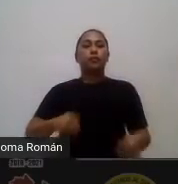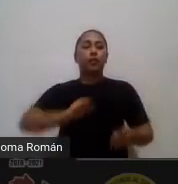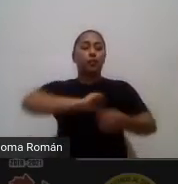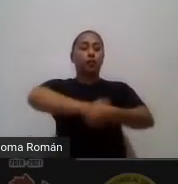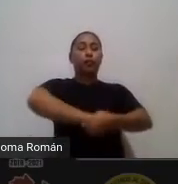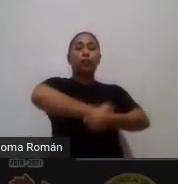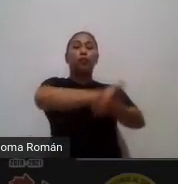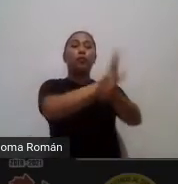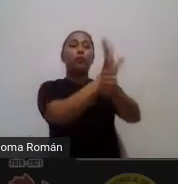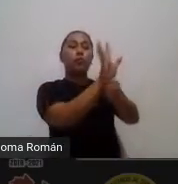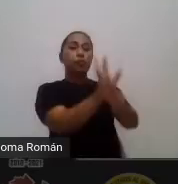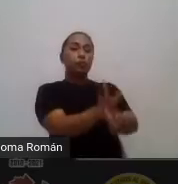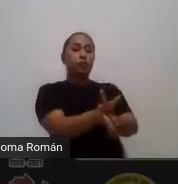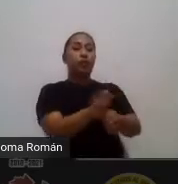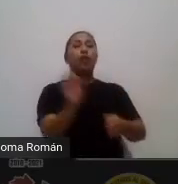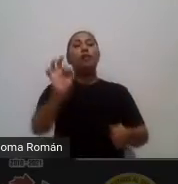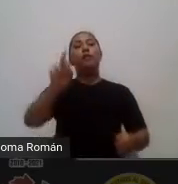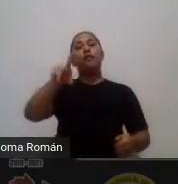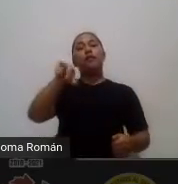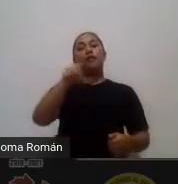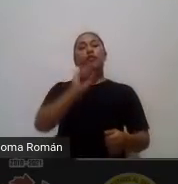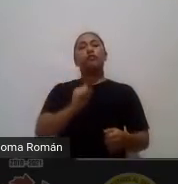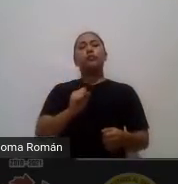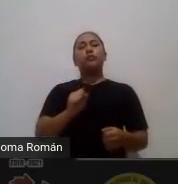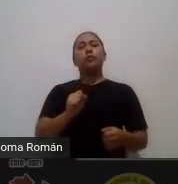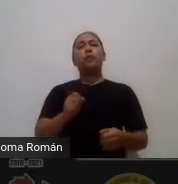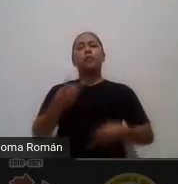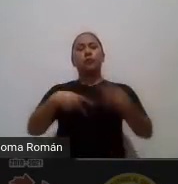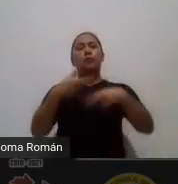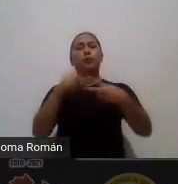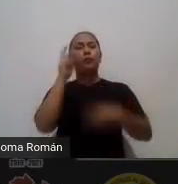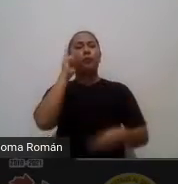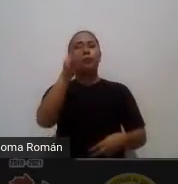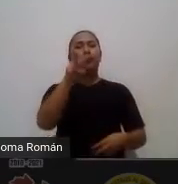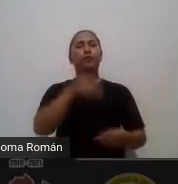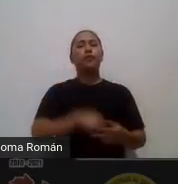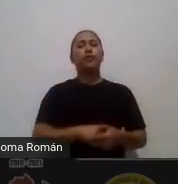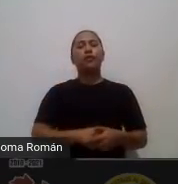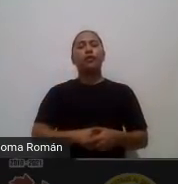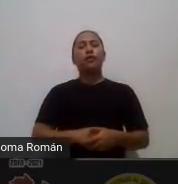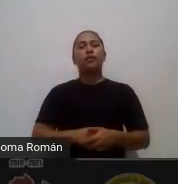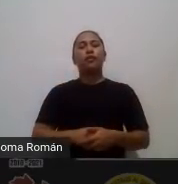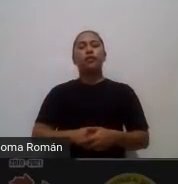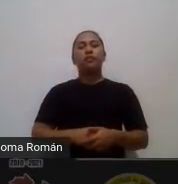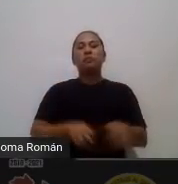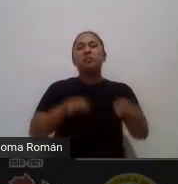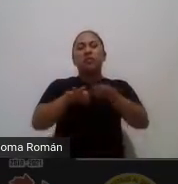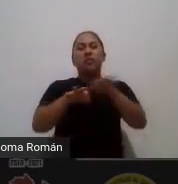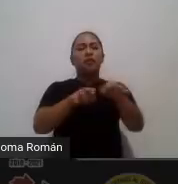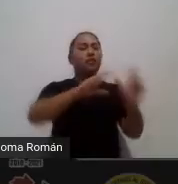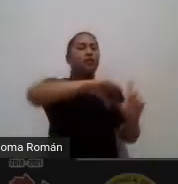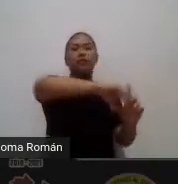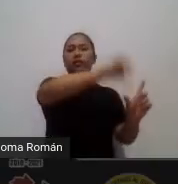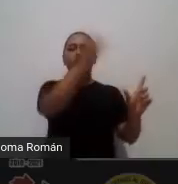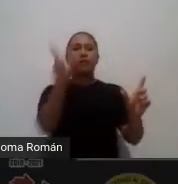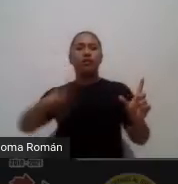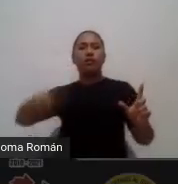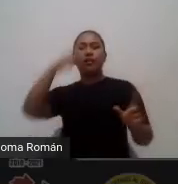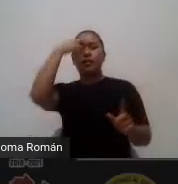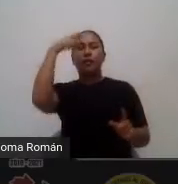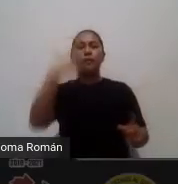ok vamos a ver esto lo trabajan en méxico algunas instituciones educativas